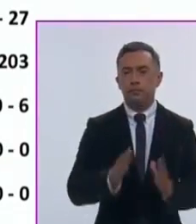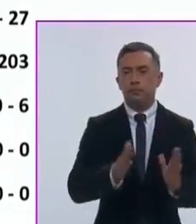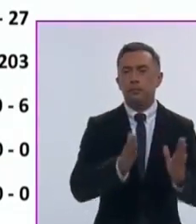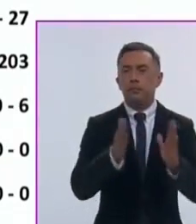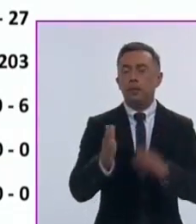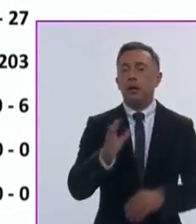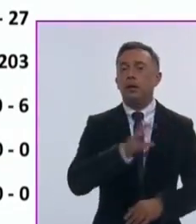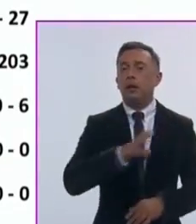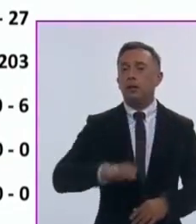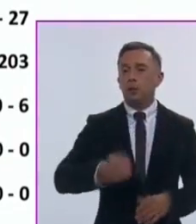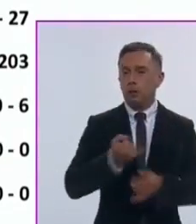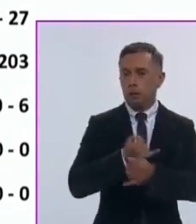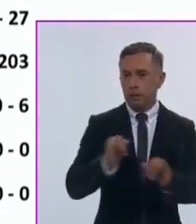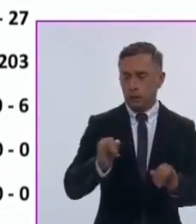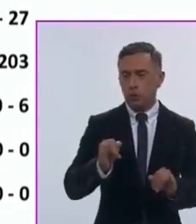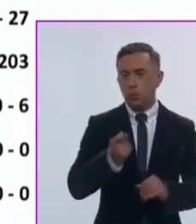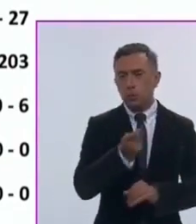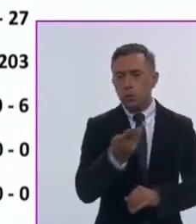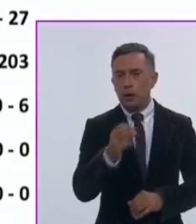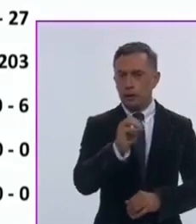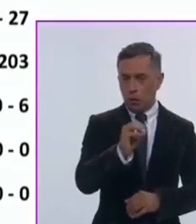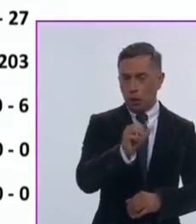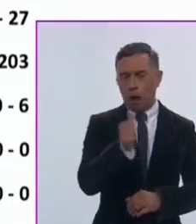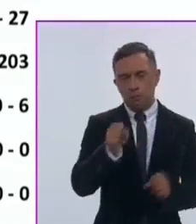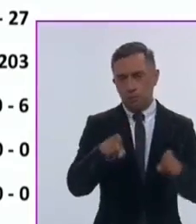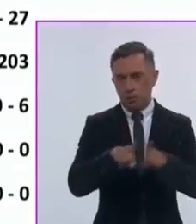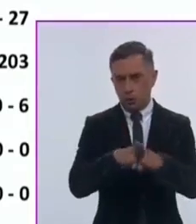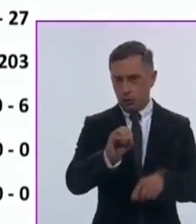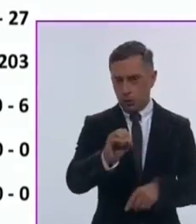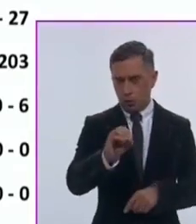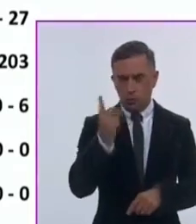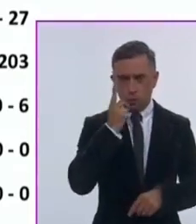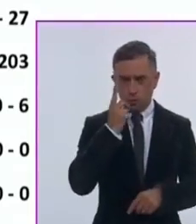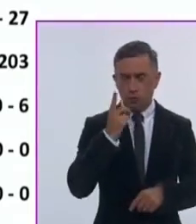Candidaturas Independientes, entre 0 y 0 diputaciones.